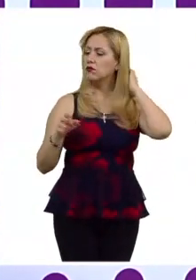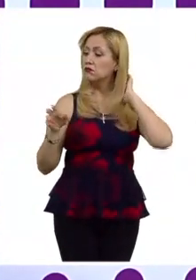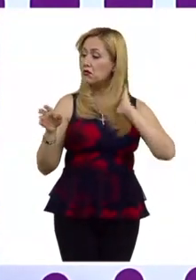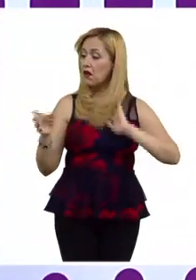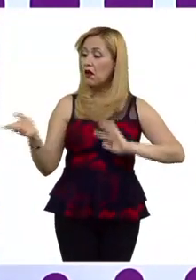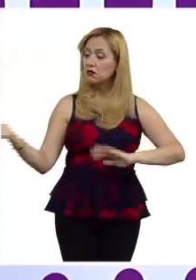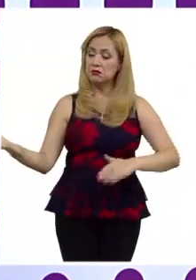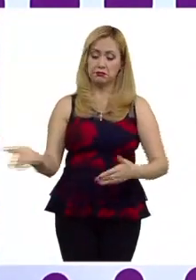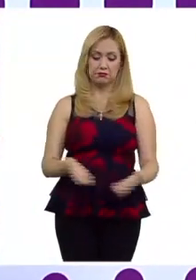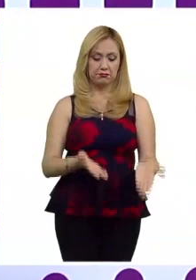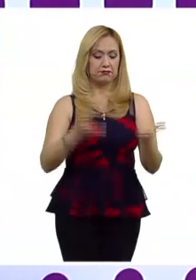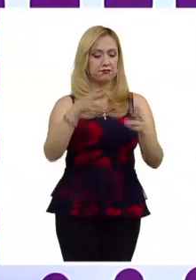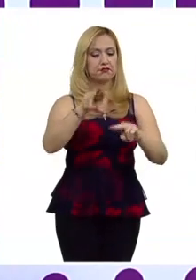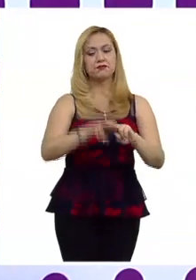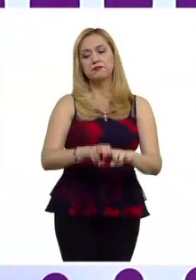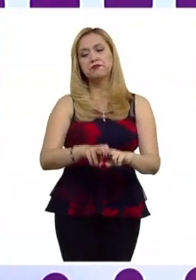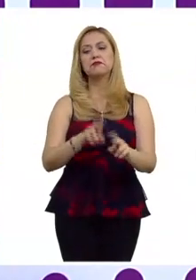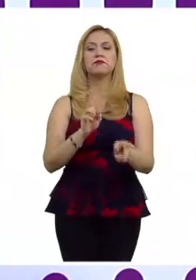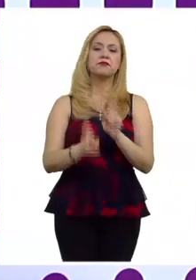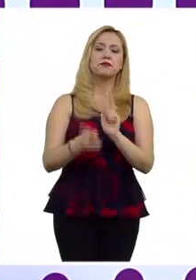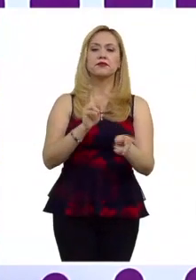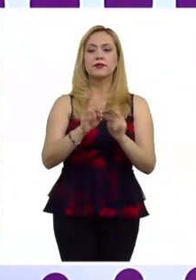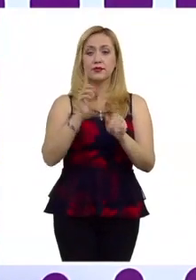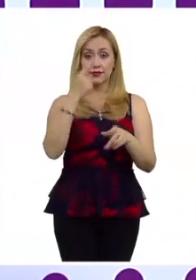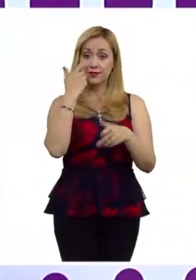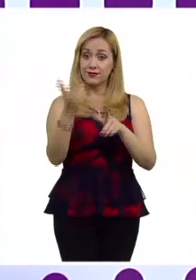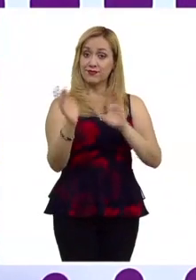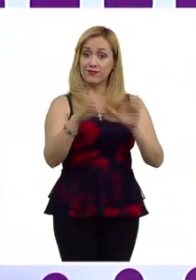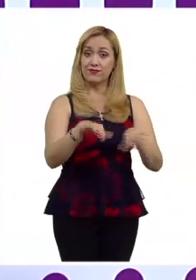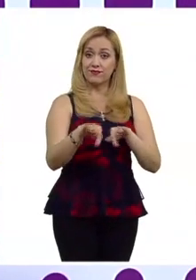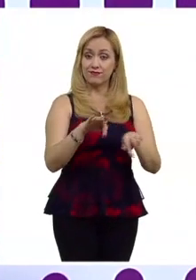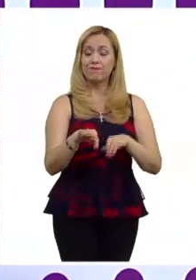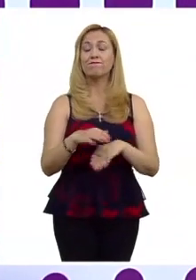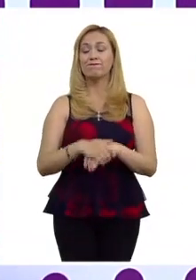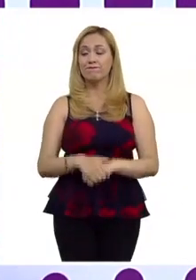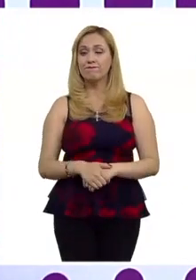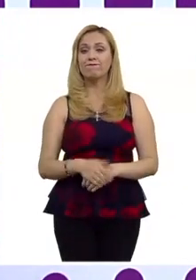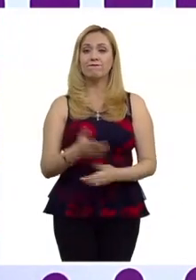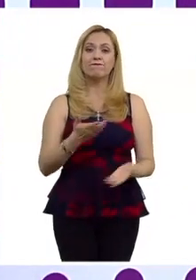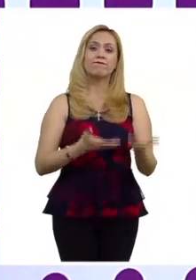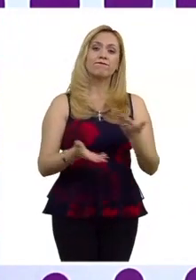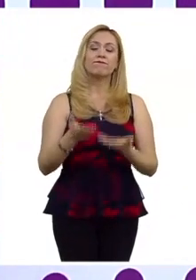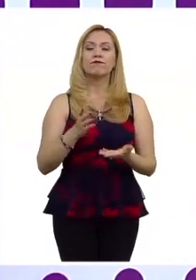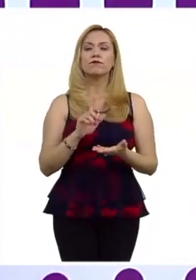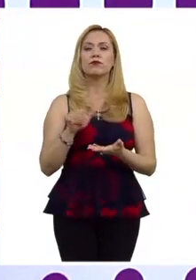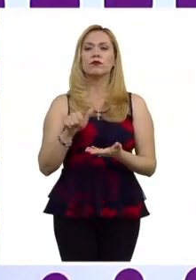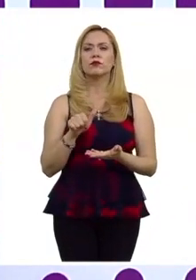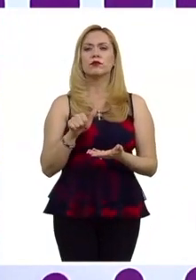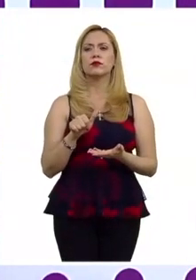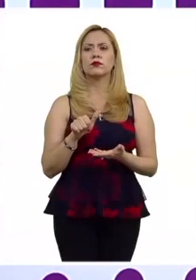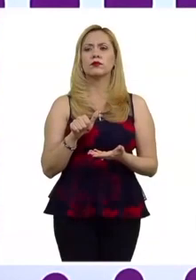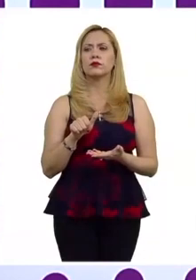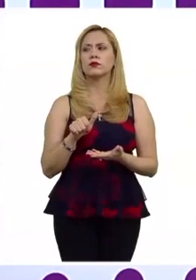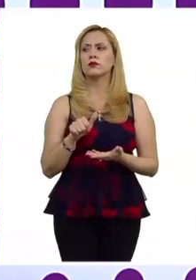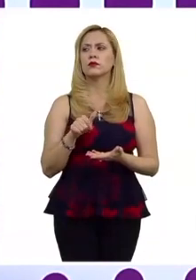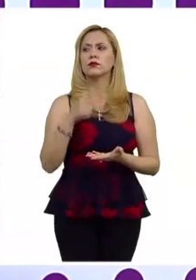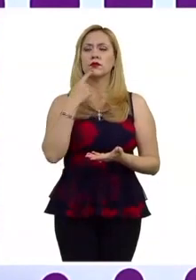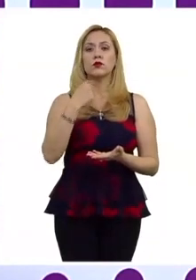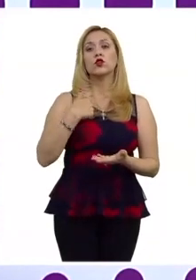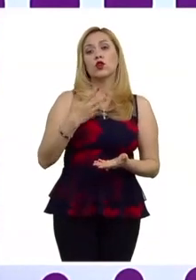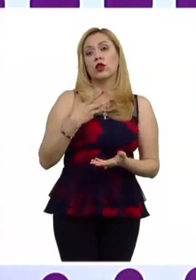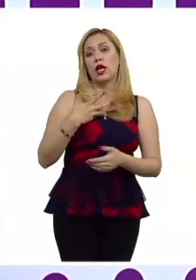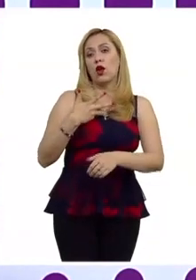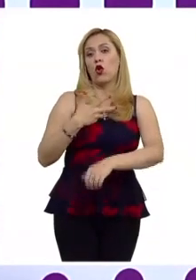en el en un trabajo social que le hicieron se escribió que tenía